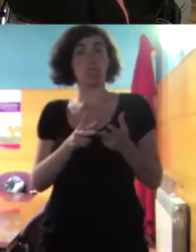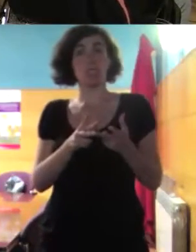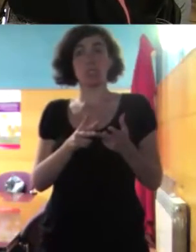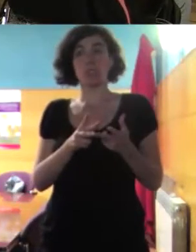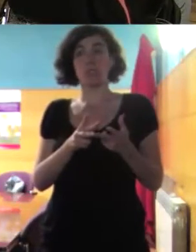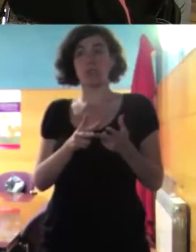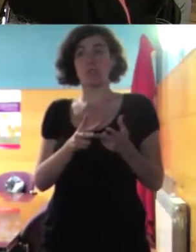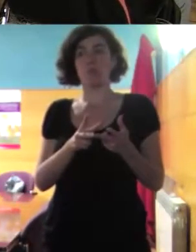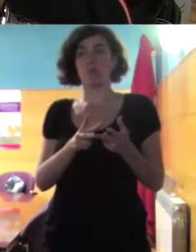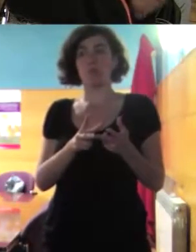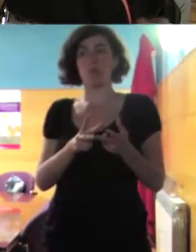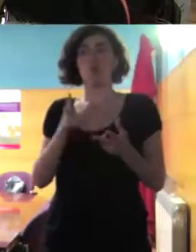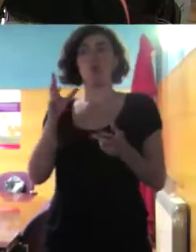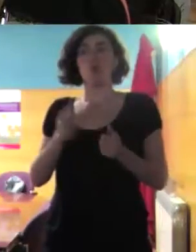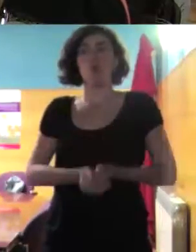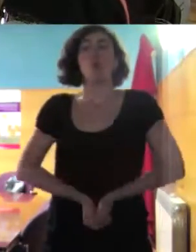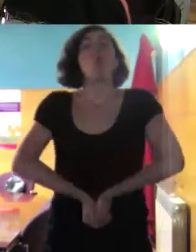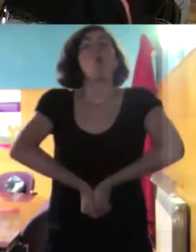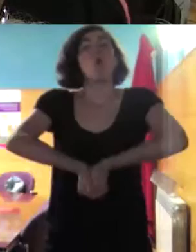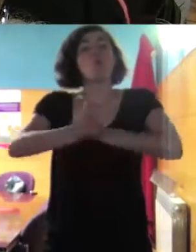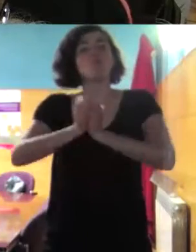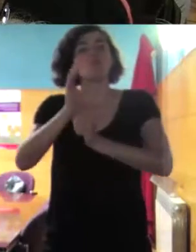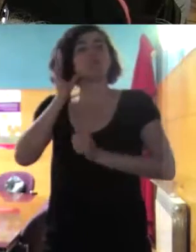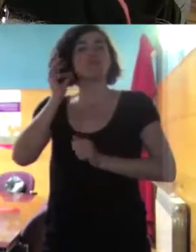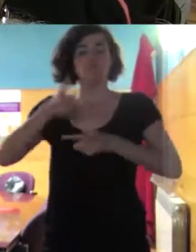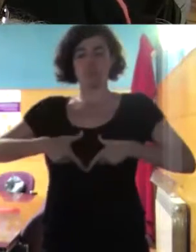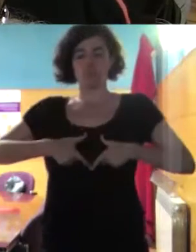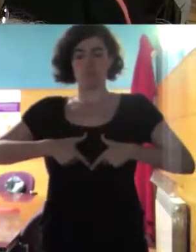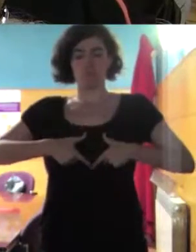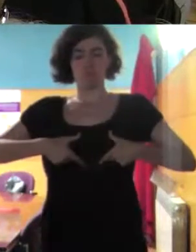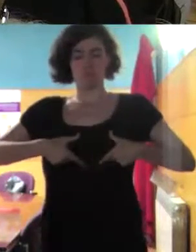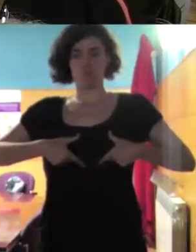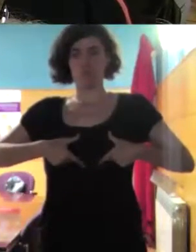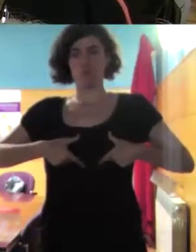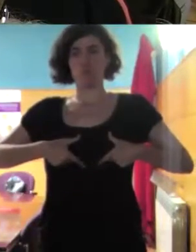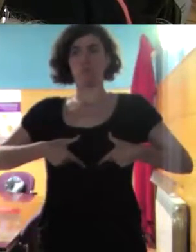a las jugadoras mujeres con no el bikini sino digamos su indumentaria